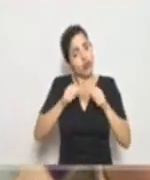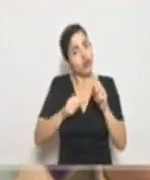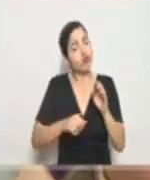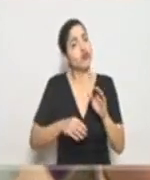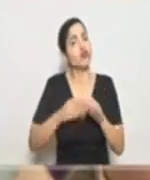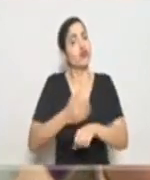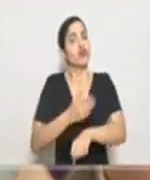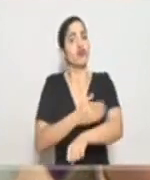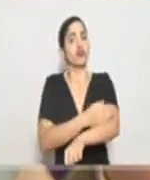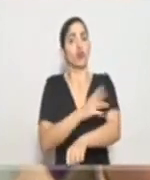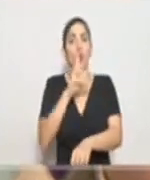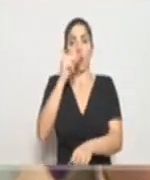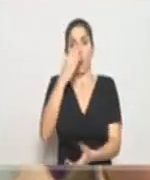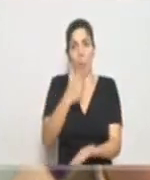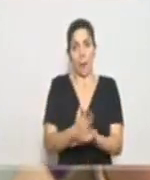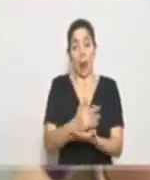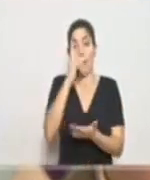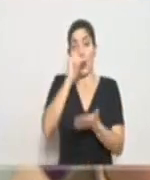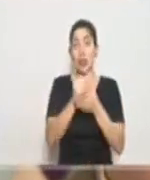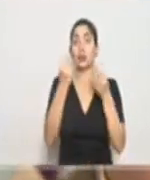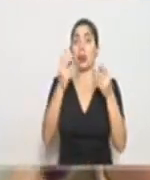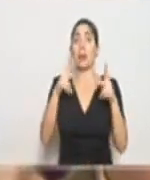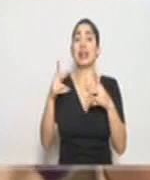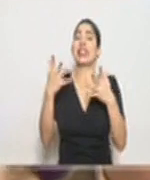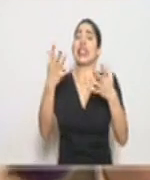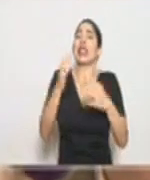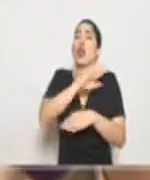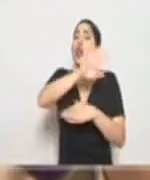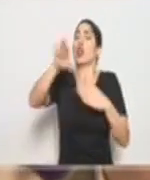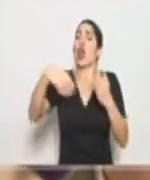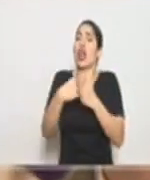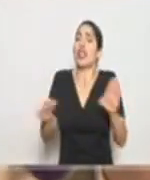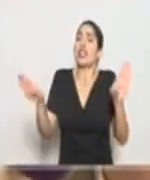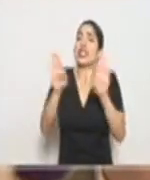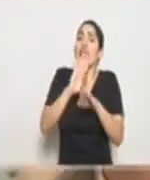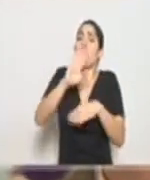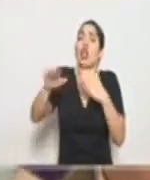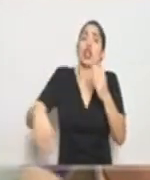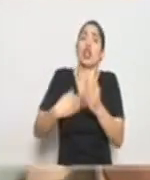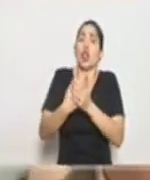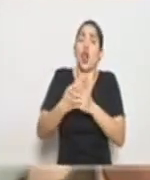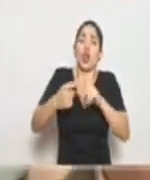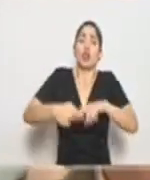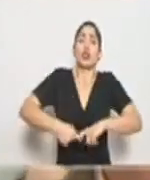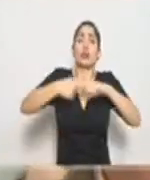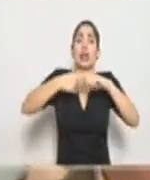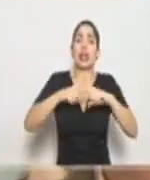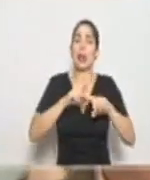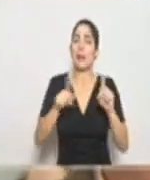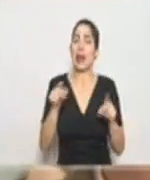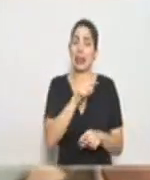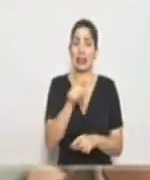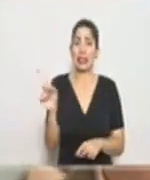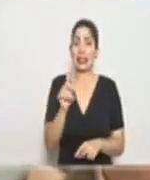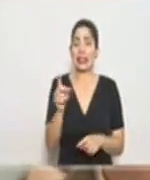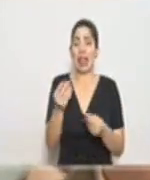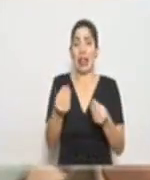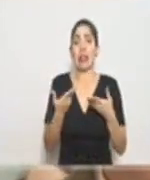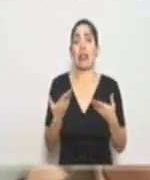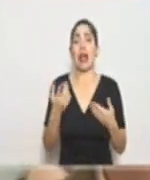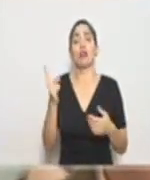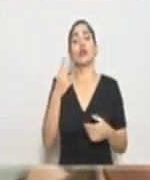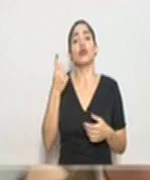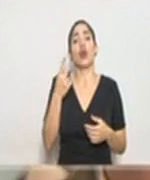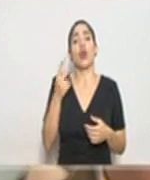se vaya a interrumpir, por eso es que mucha gente quiere que se suspenda todo y que se cierre todo, pero eso, insisto, lo que hace es retrasar